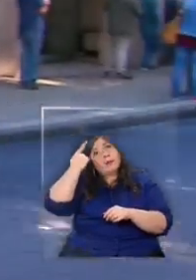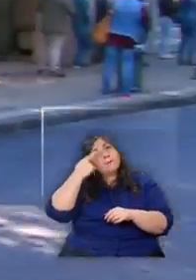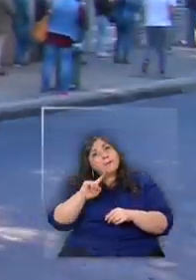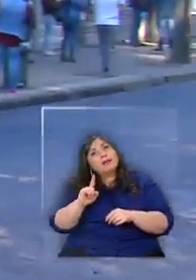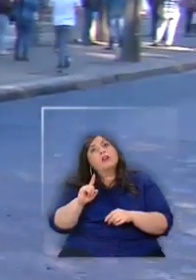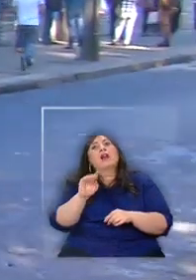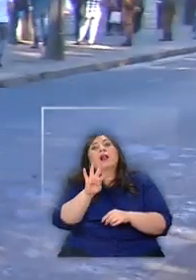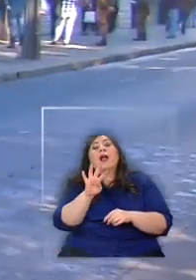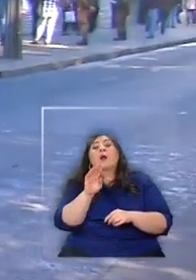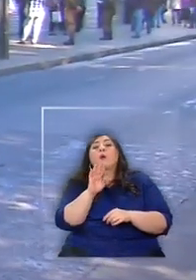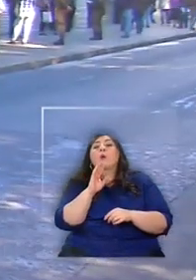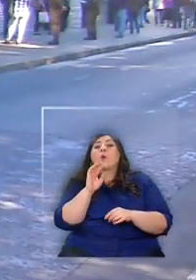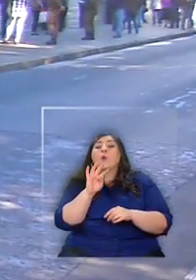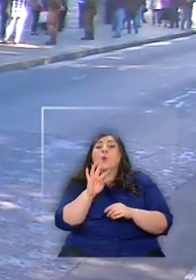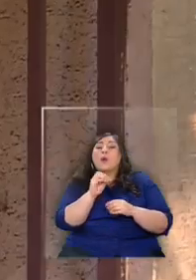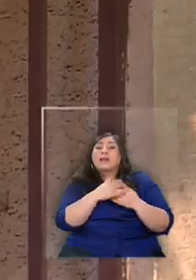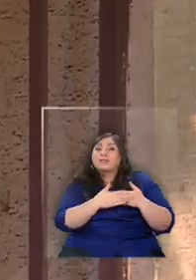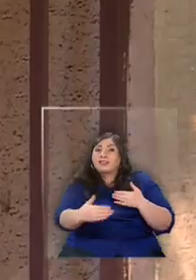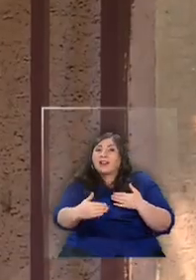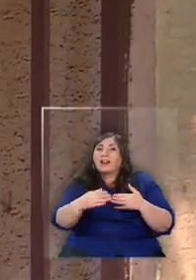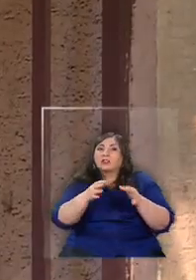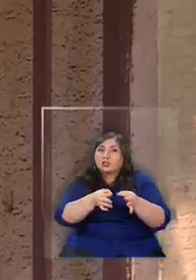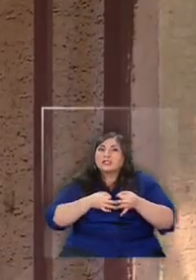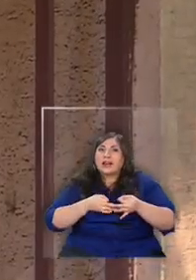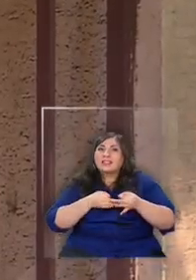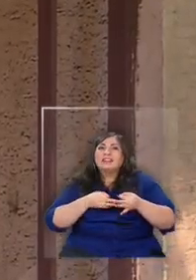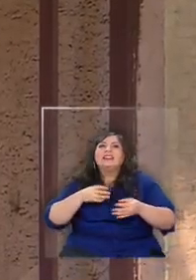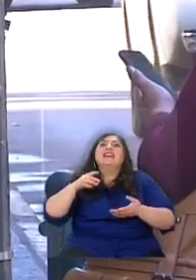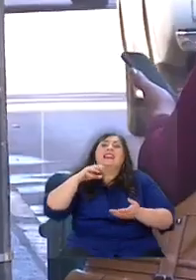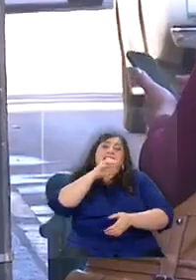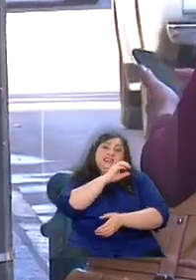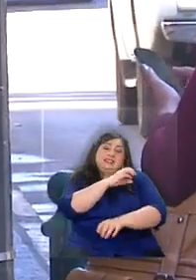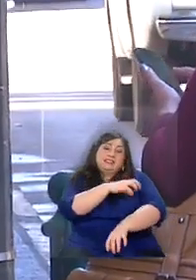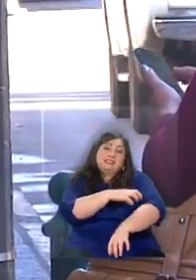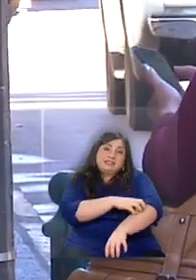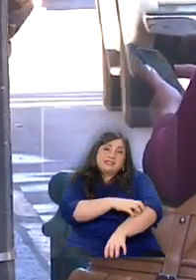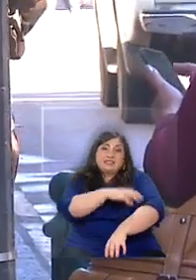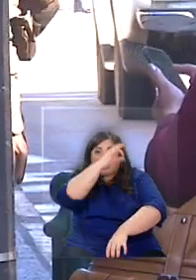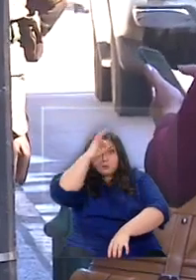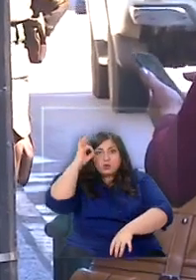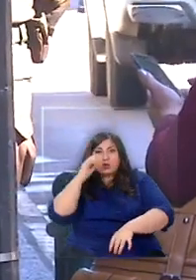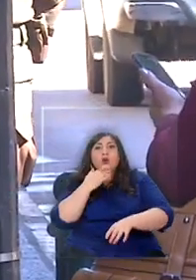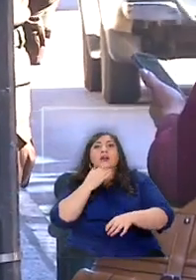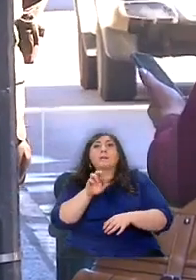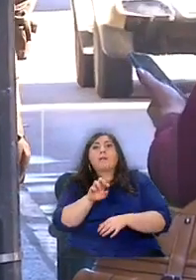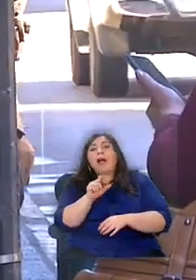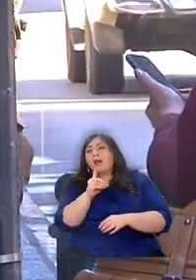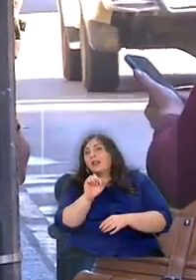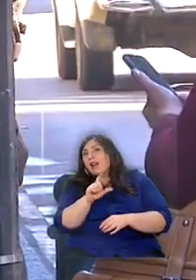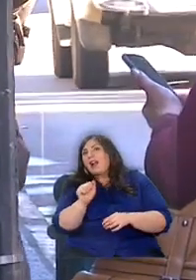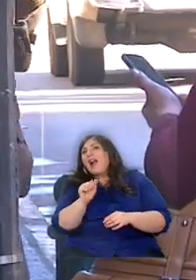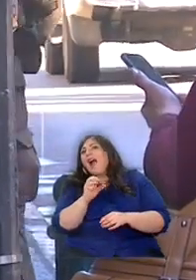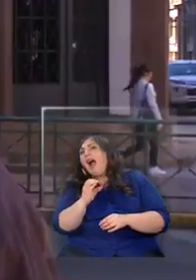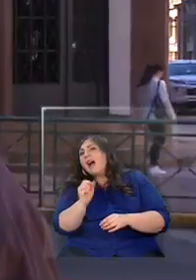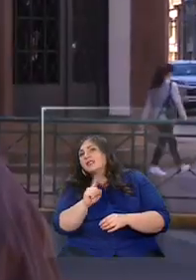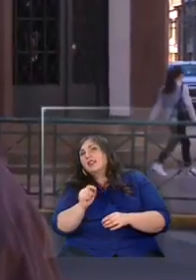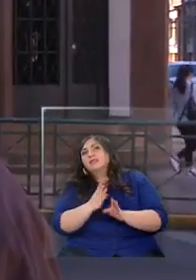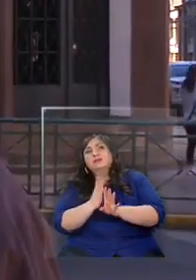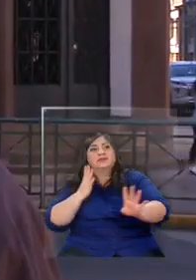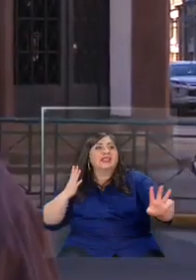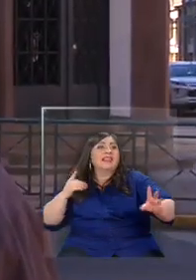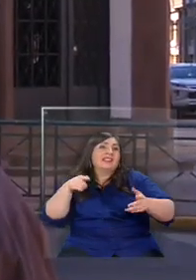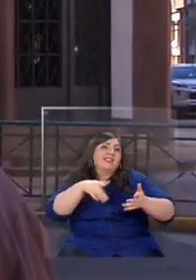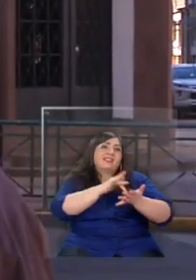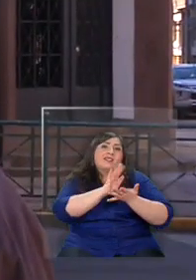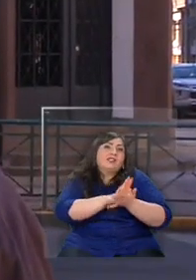cuarentena total en la capital regional y en Padre Las Casas, este viernes se vieron largas filas en la ciudad. Estamos obligados a salir porque en